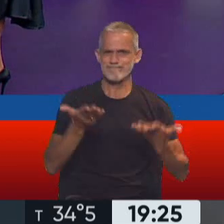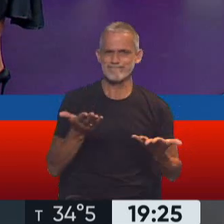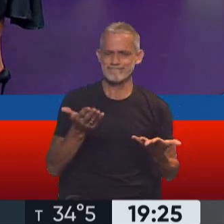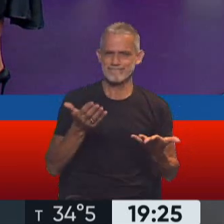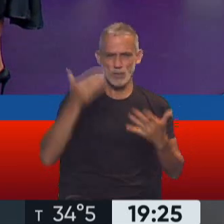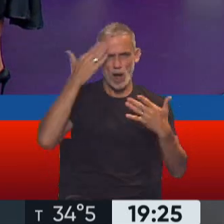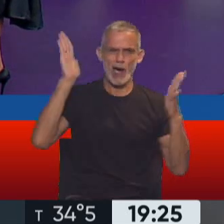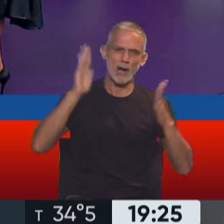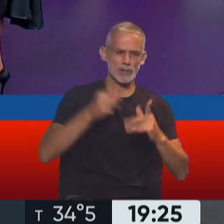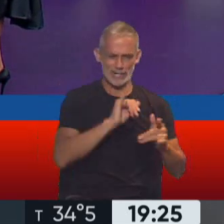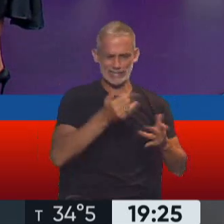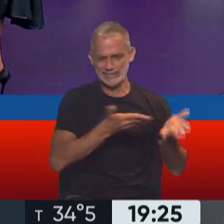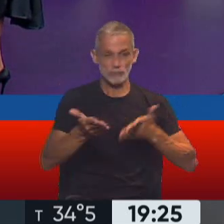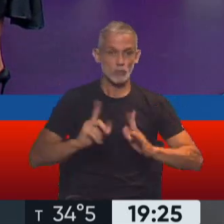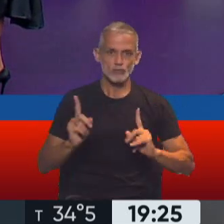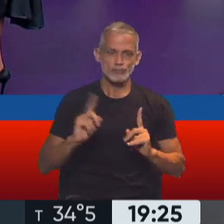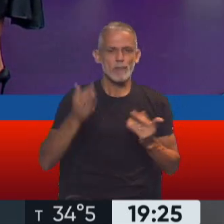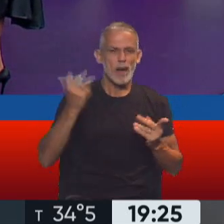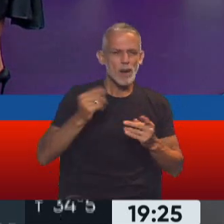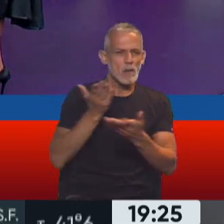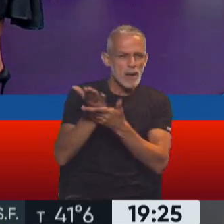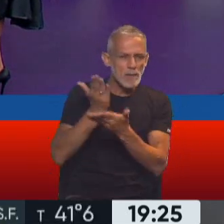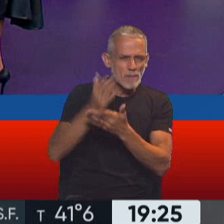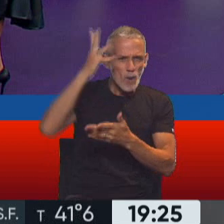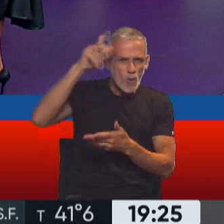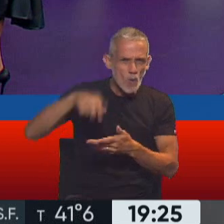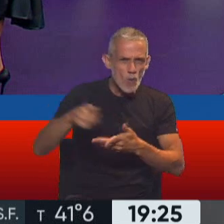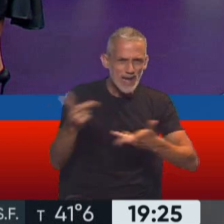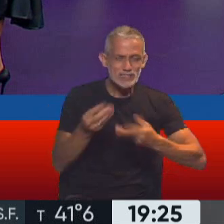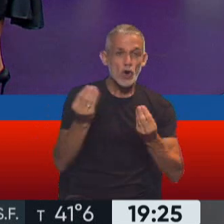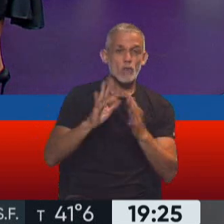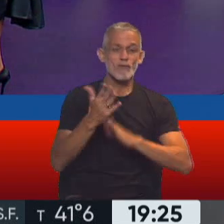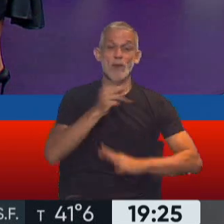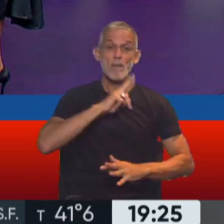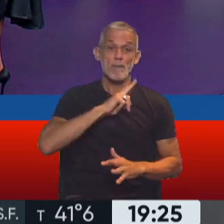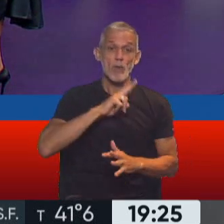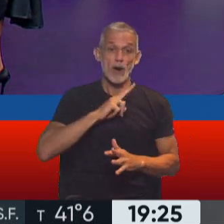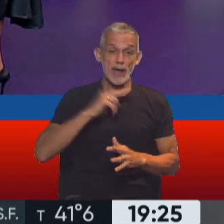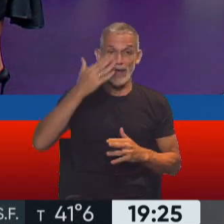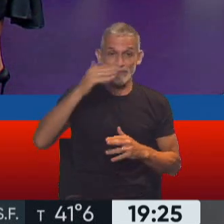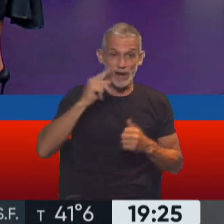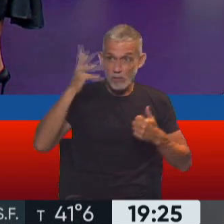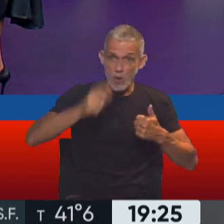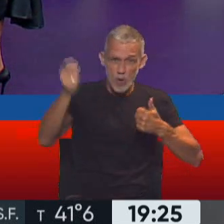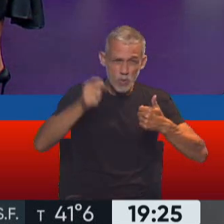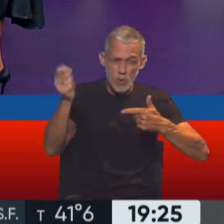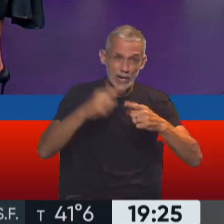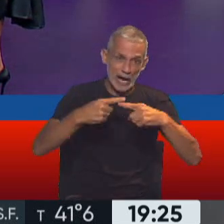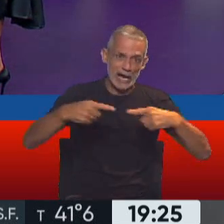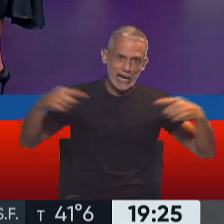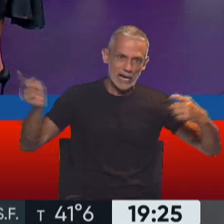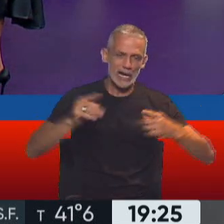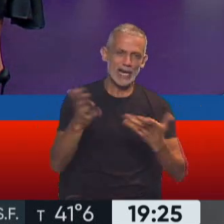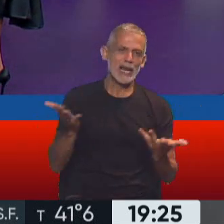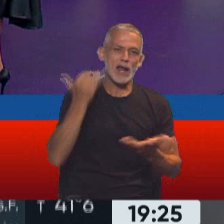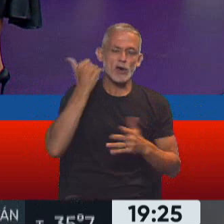hemos hablado durante todo el año, ¿no? De algunos recursos, de algunos amparos, de cómo para algunas mujeres terminó siendo una complicación